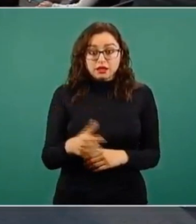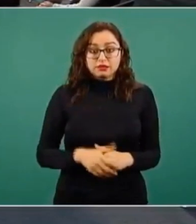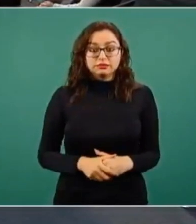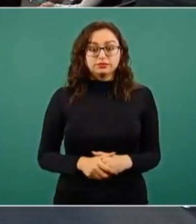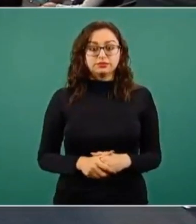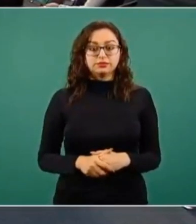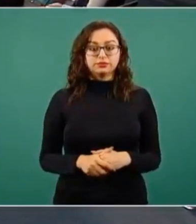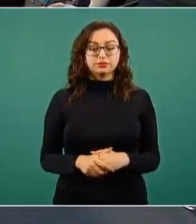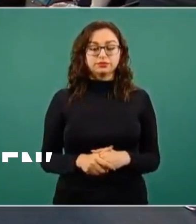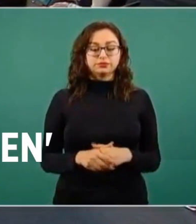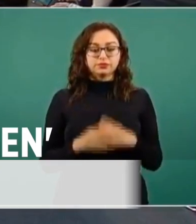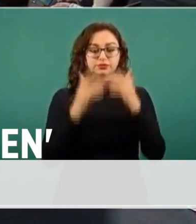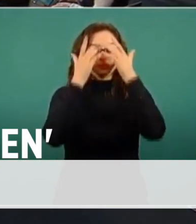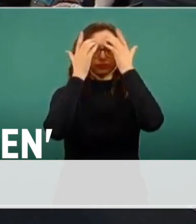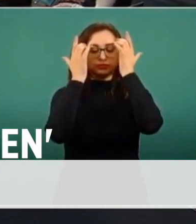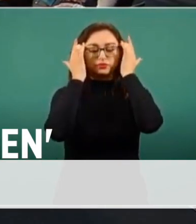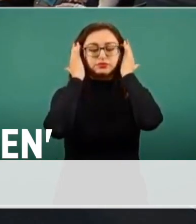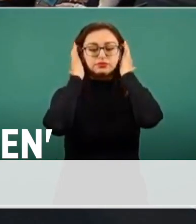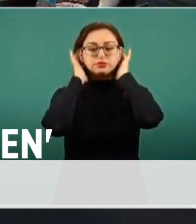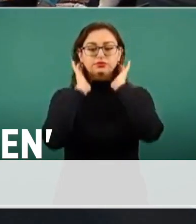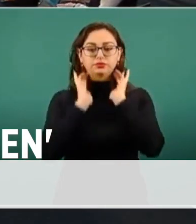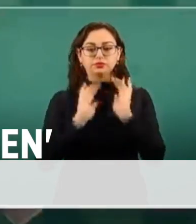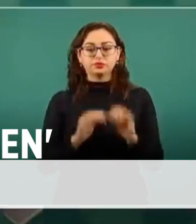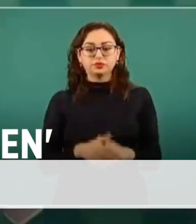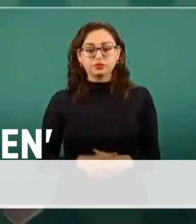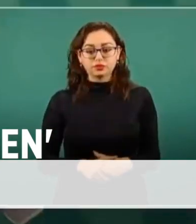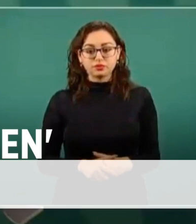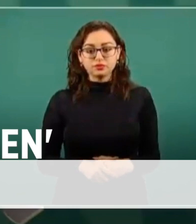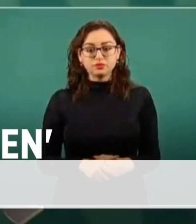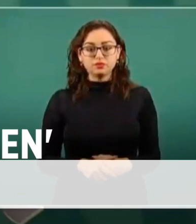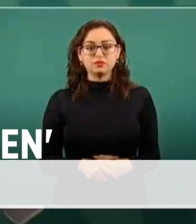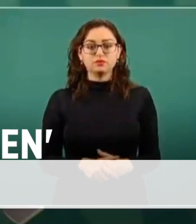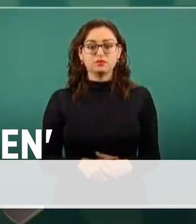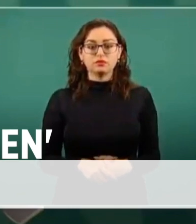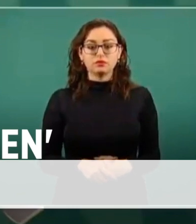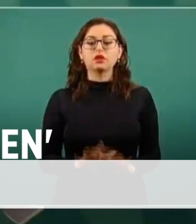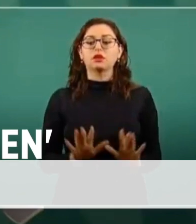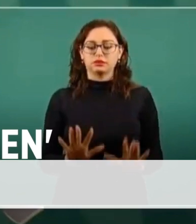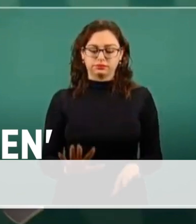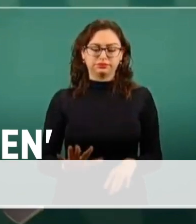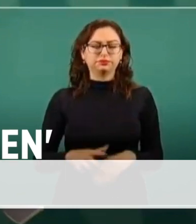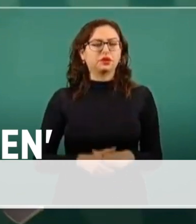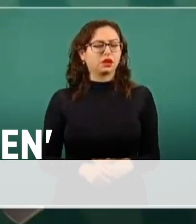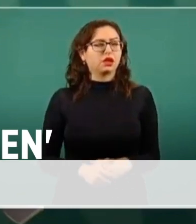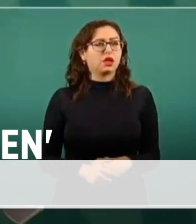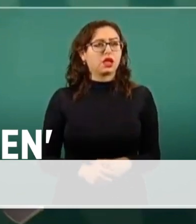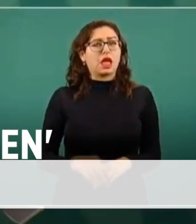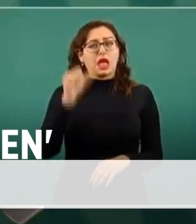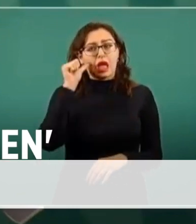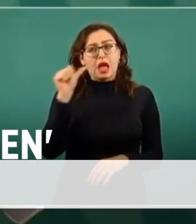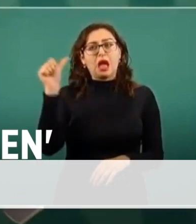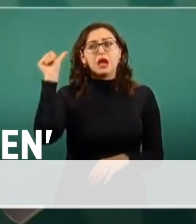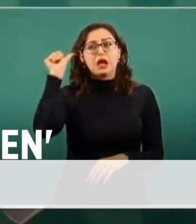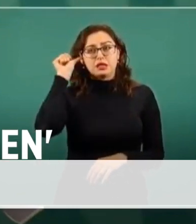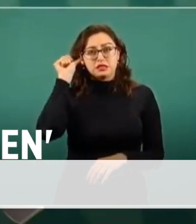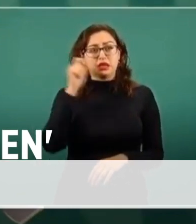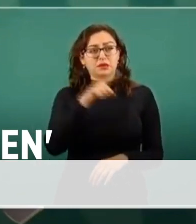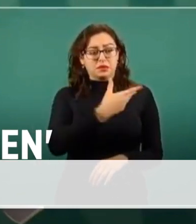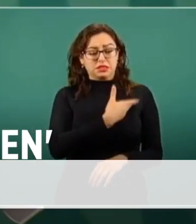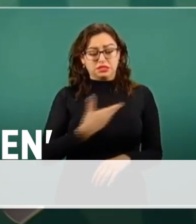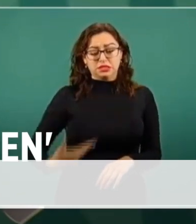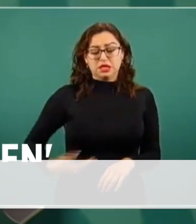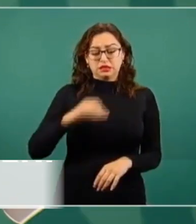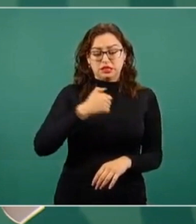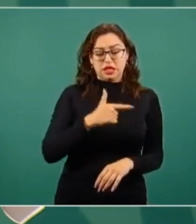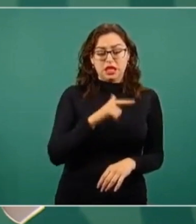Yo ayer que me comuniqué con él precisamente para ver la estrategia de violencia contra las mujeres, que él sabía que se iba a hacer el